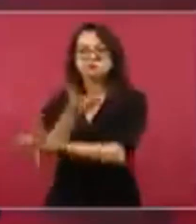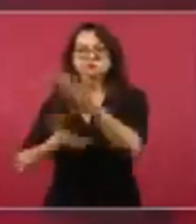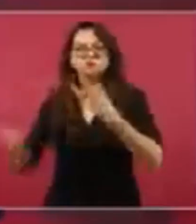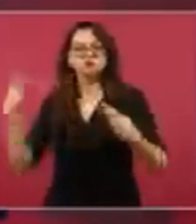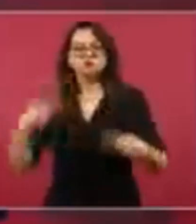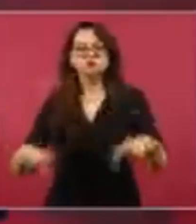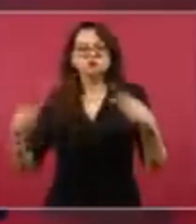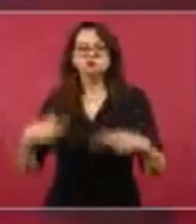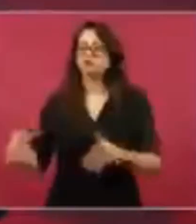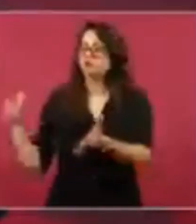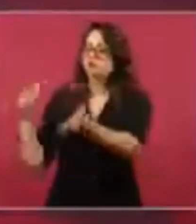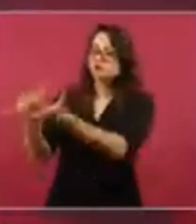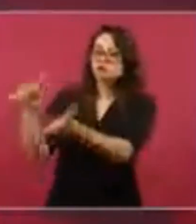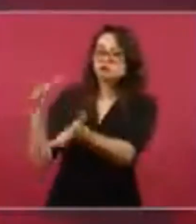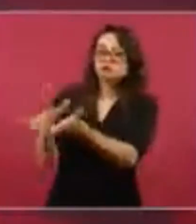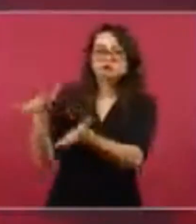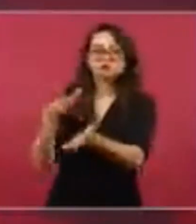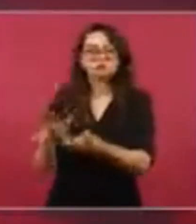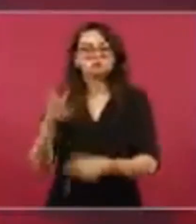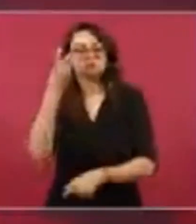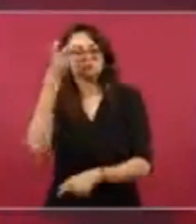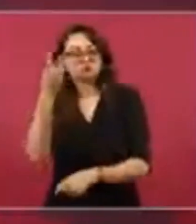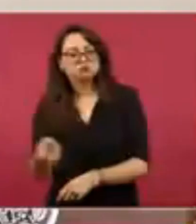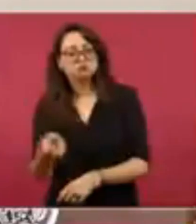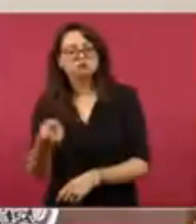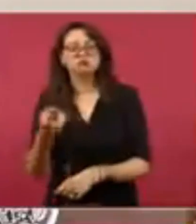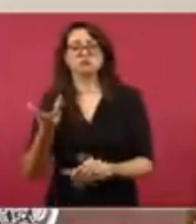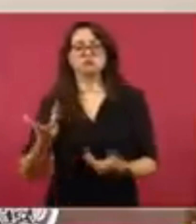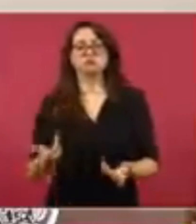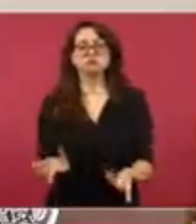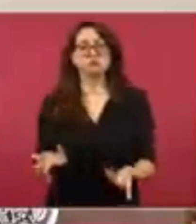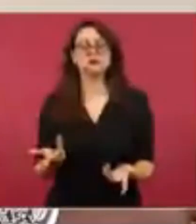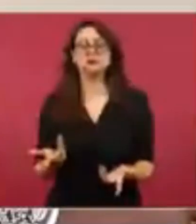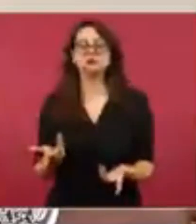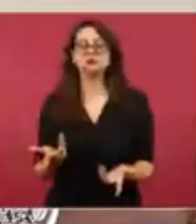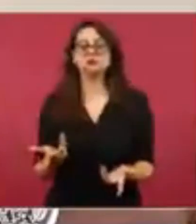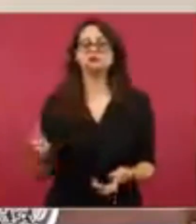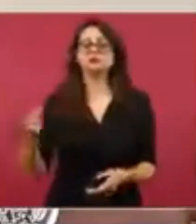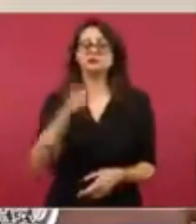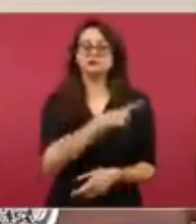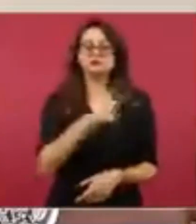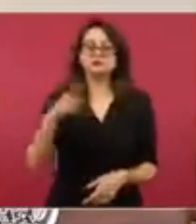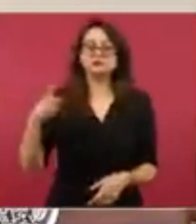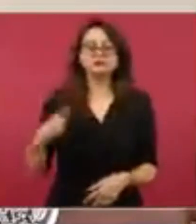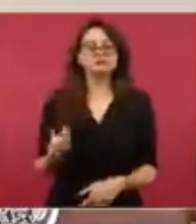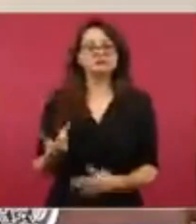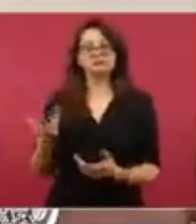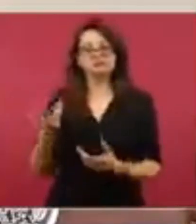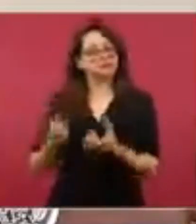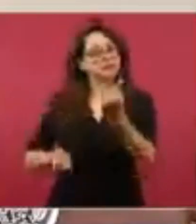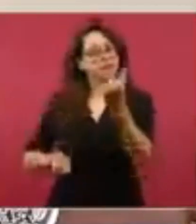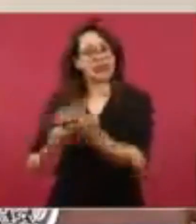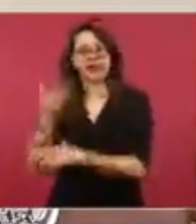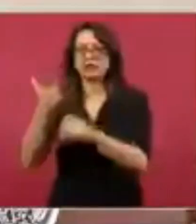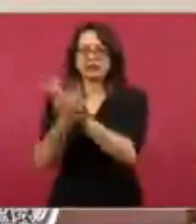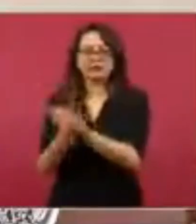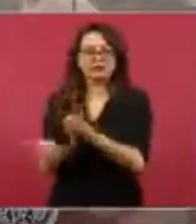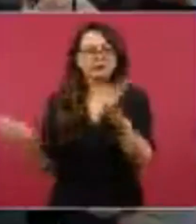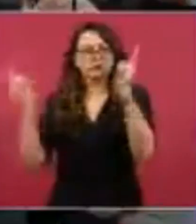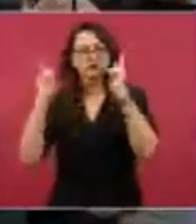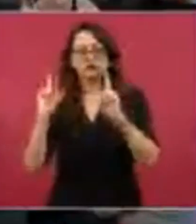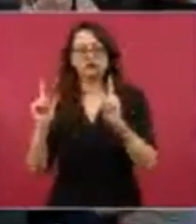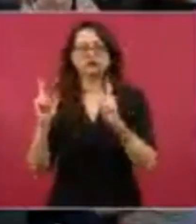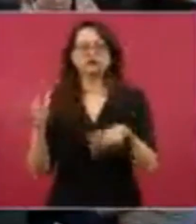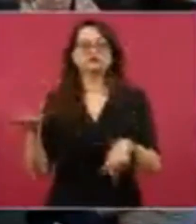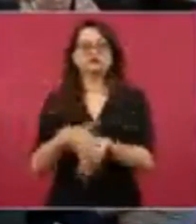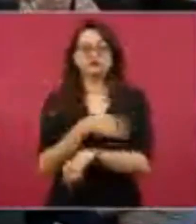también no se prestó para que la